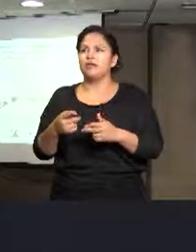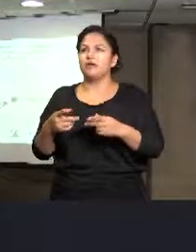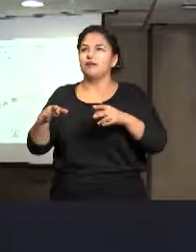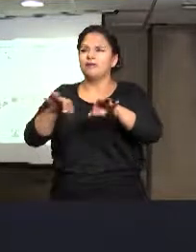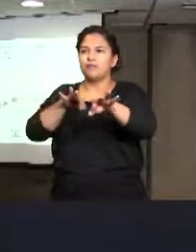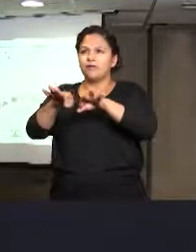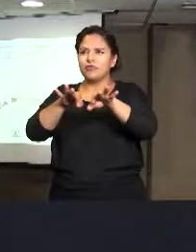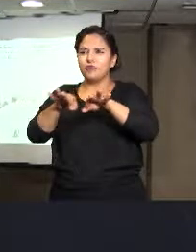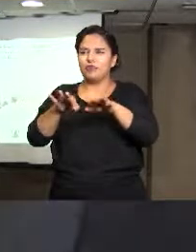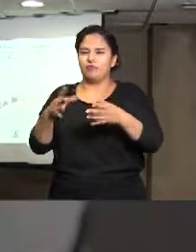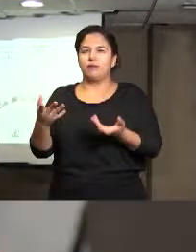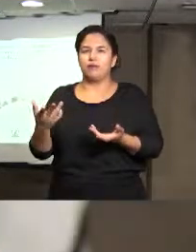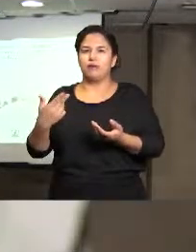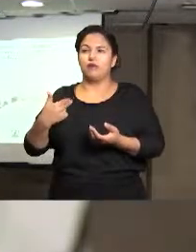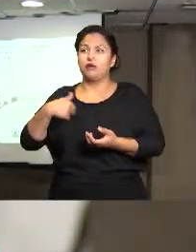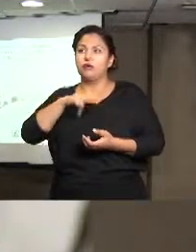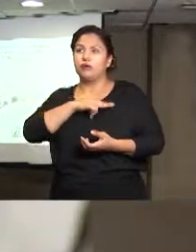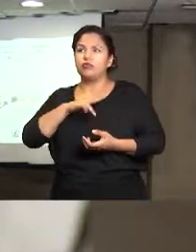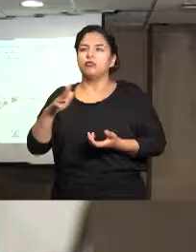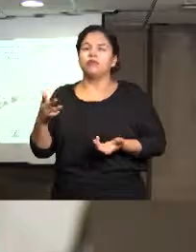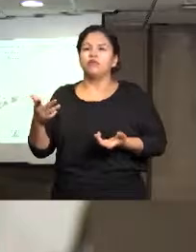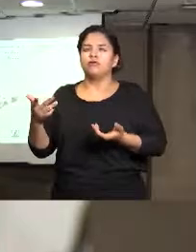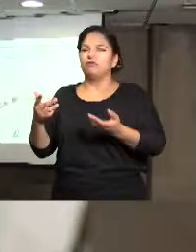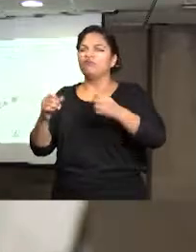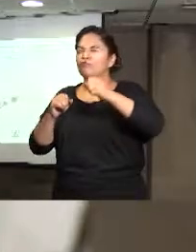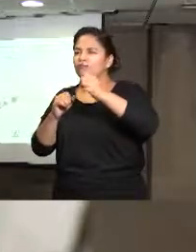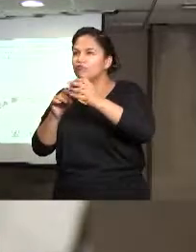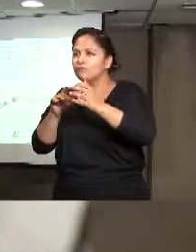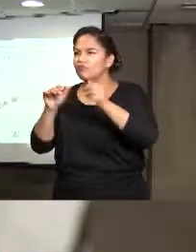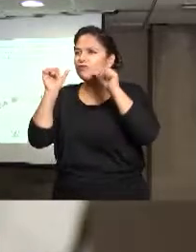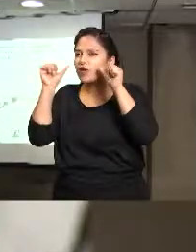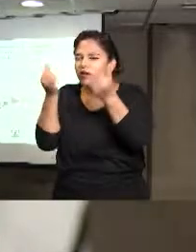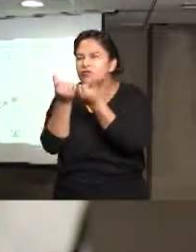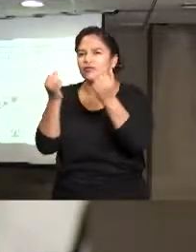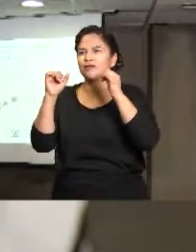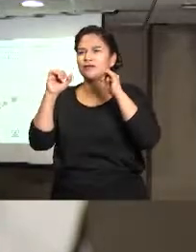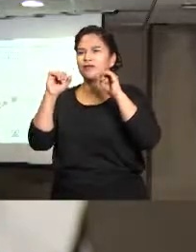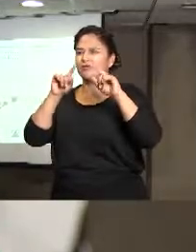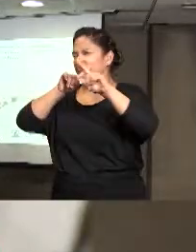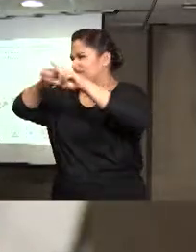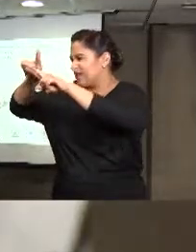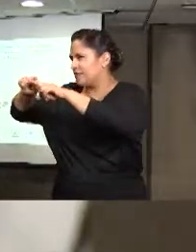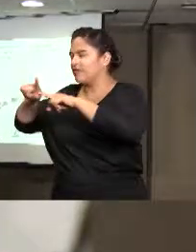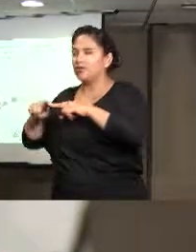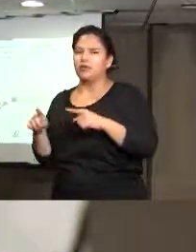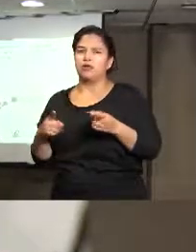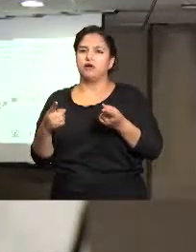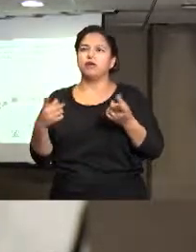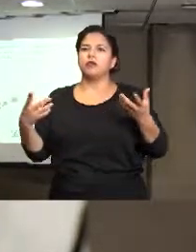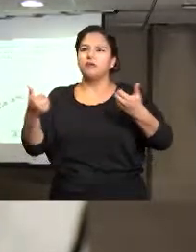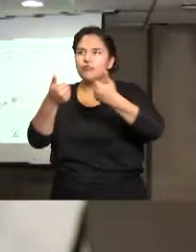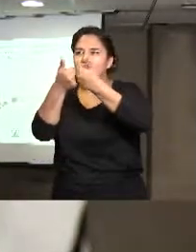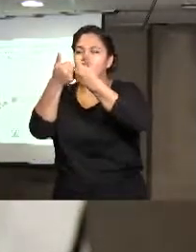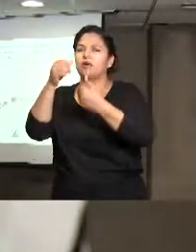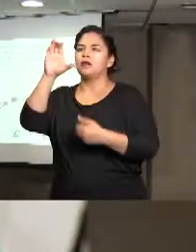todos estos años hemos formulado alianzas con grandes organizaciones, como es el caso de la CNDH con quien firmamos un